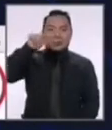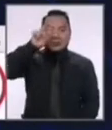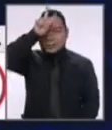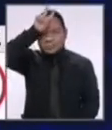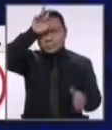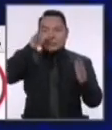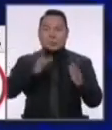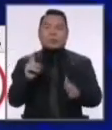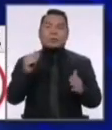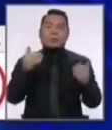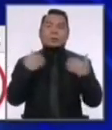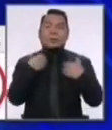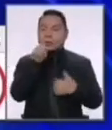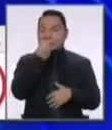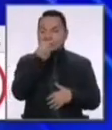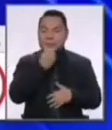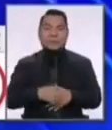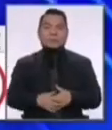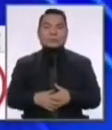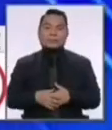peruanos que no tienen que comer.